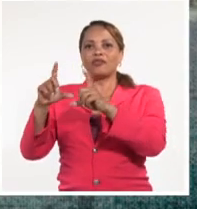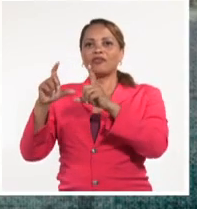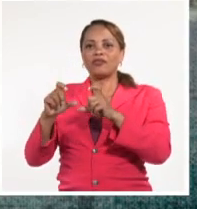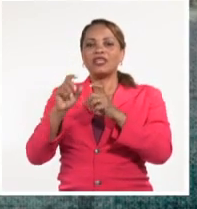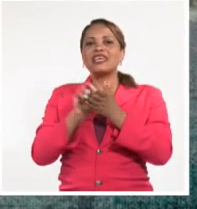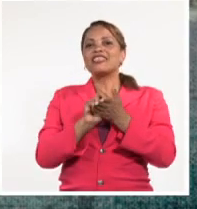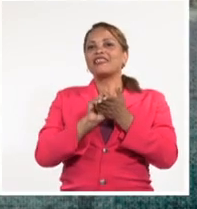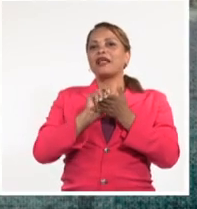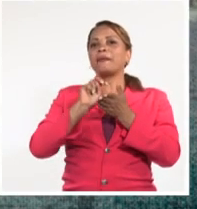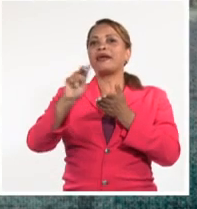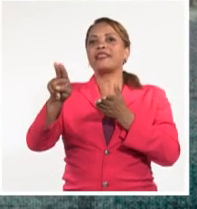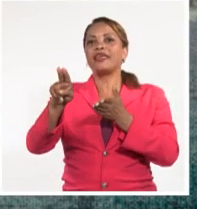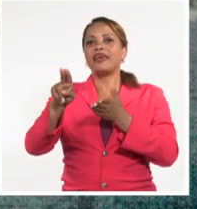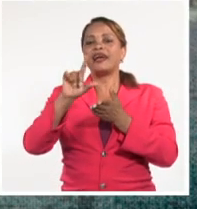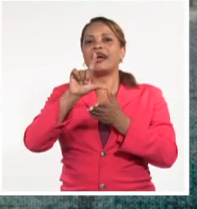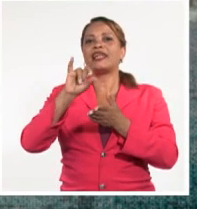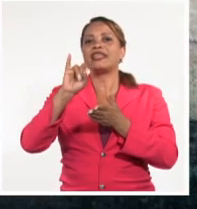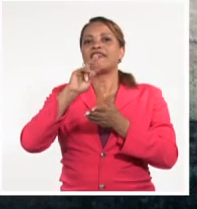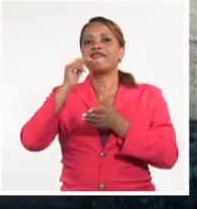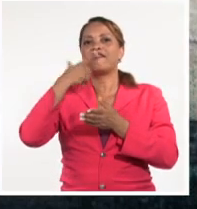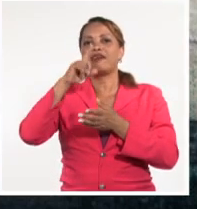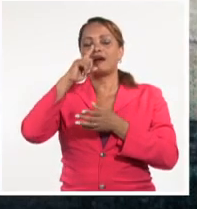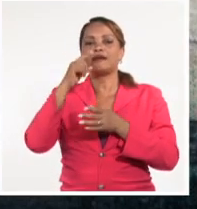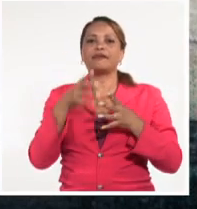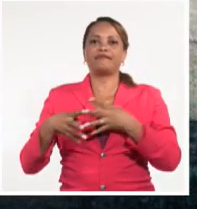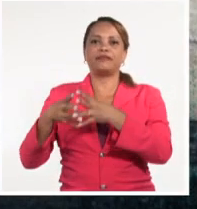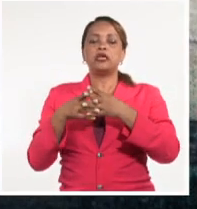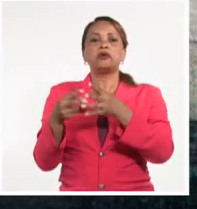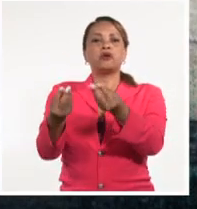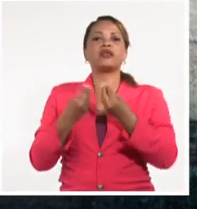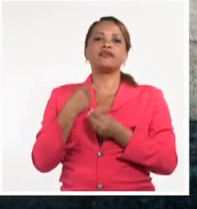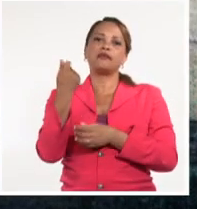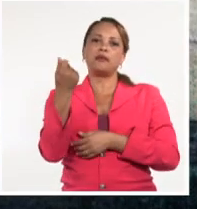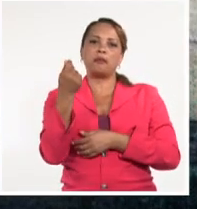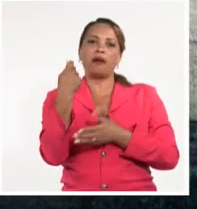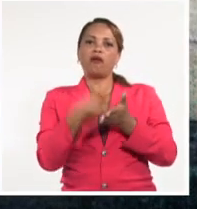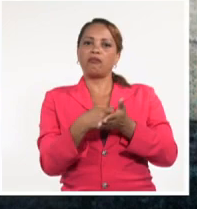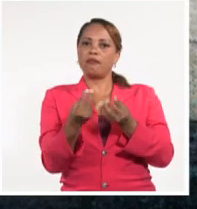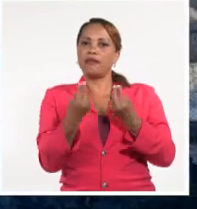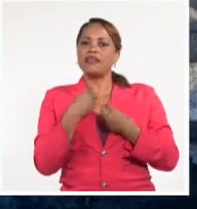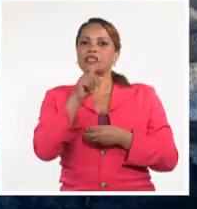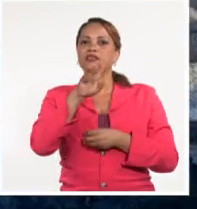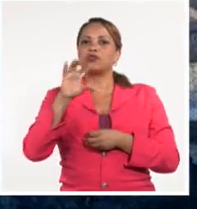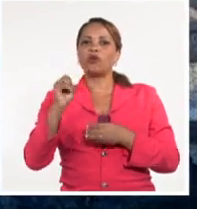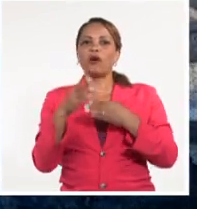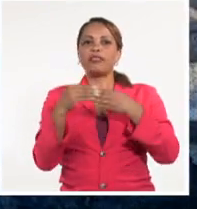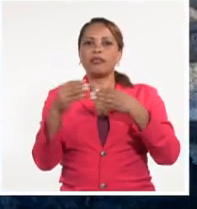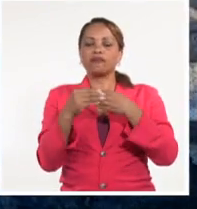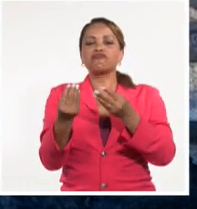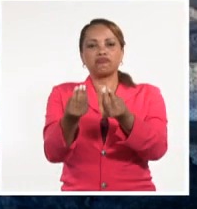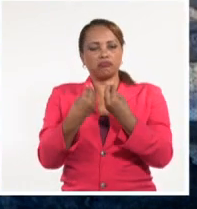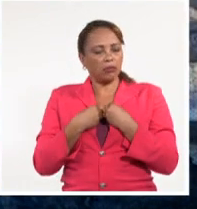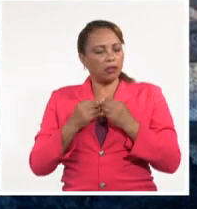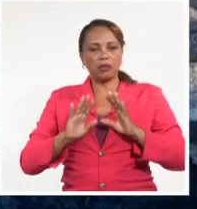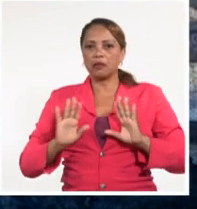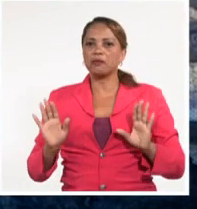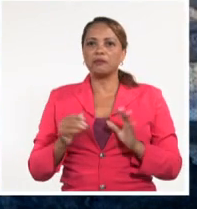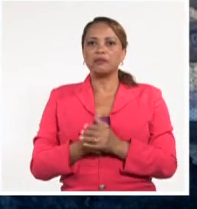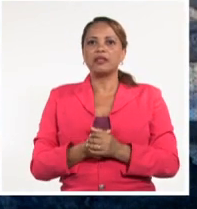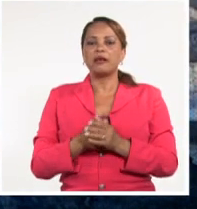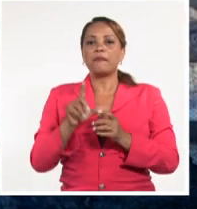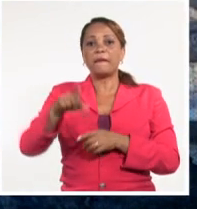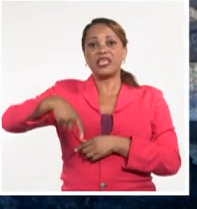se las mandé a Iván para el exterior. Yo recibí mi pago de Ede de el exterior. 150 americanos me los pasó a la